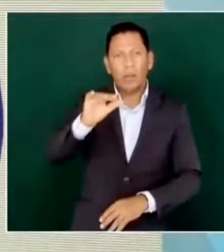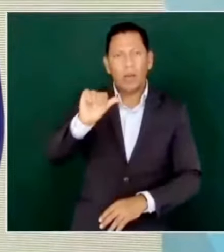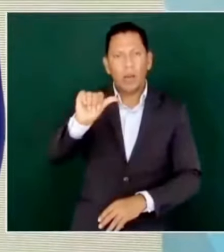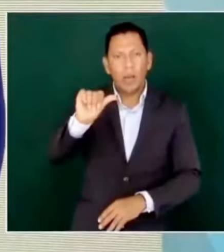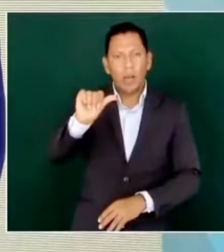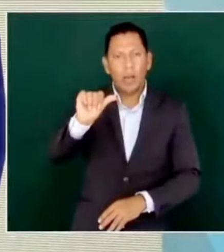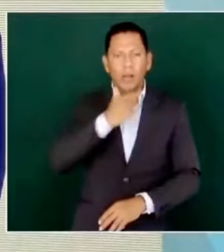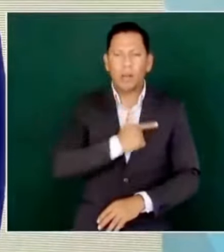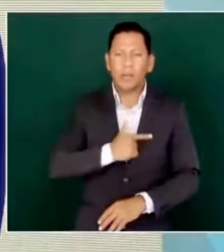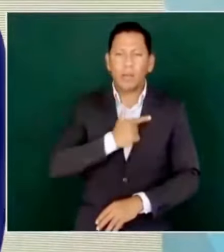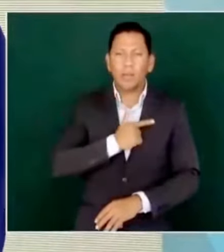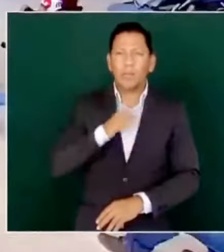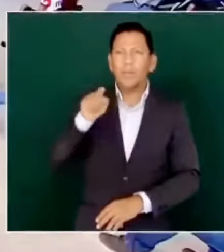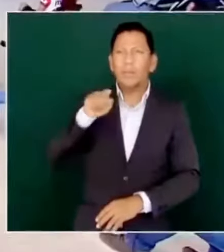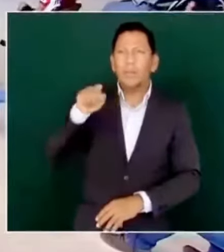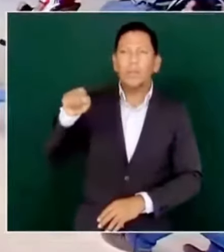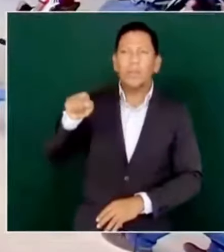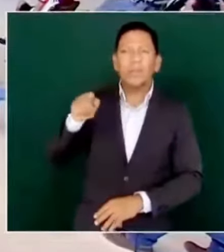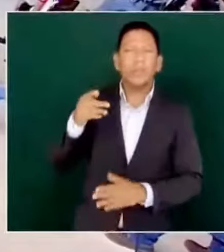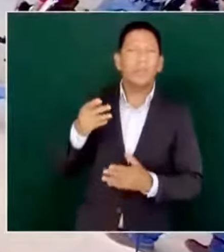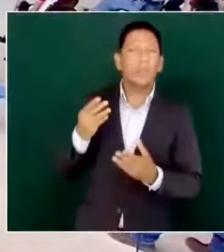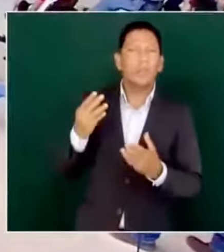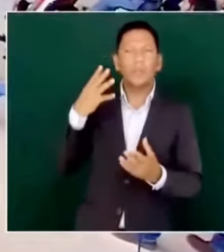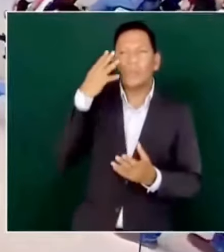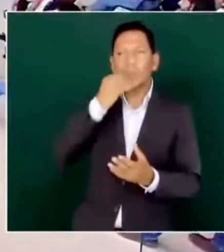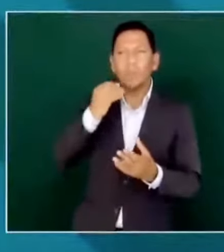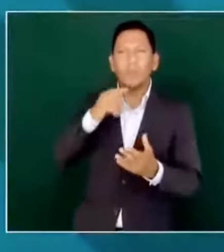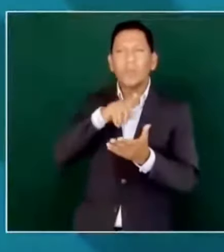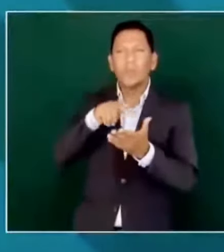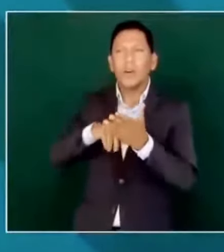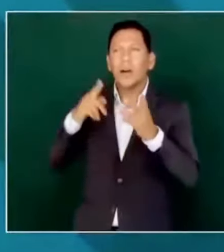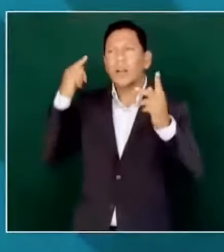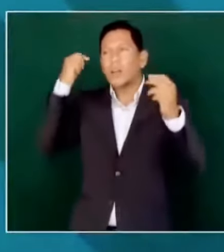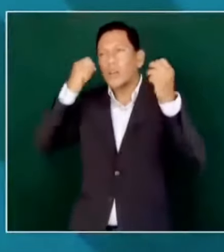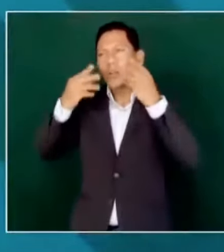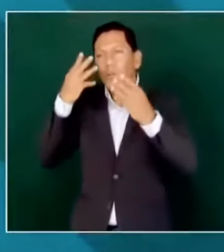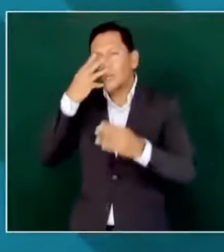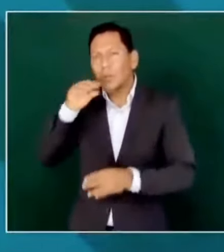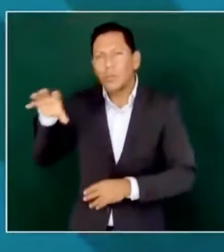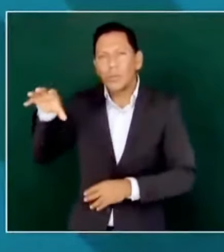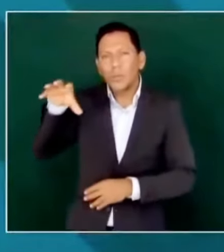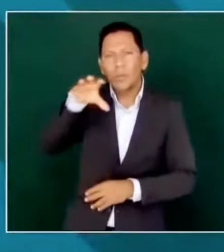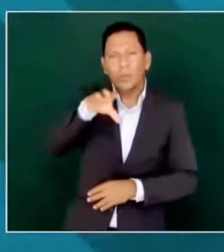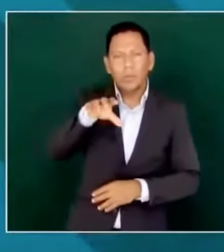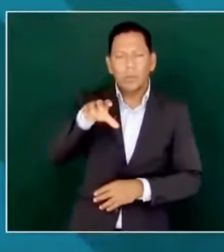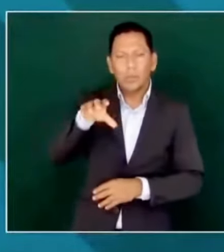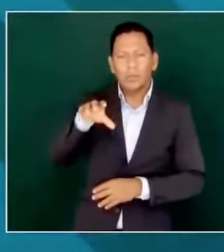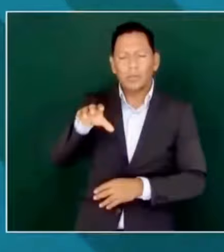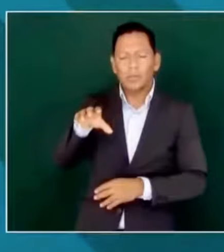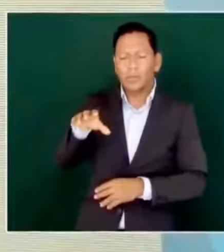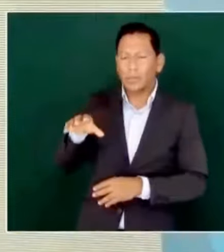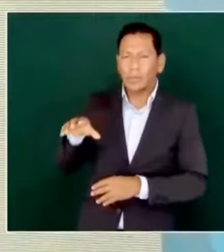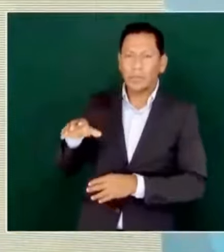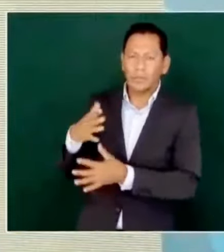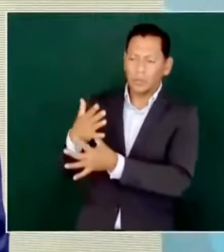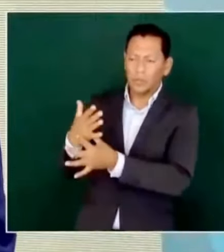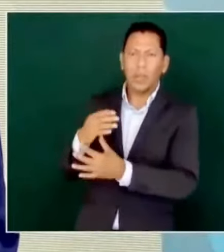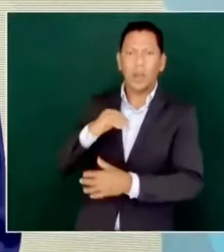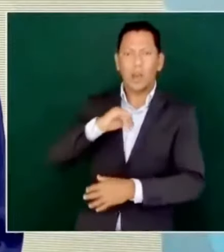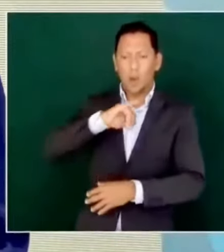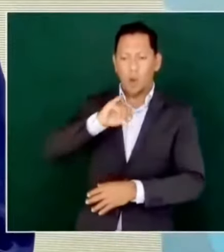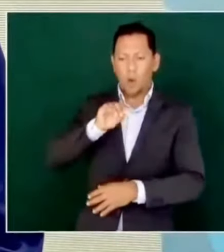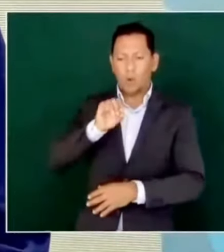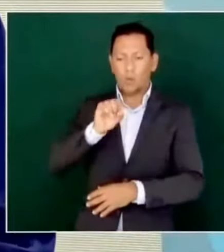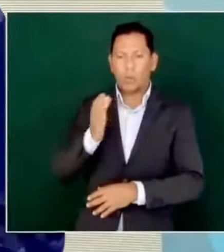En Nututún, decía Martín, José Martín,